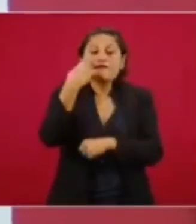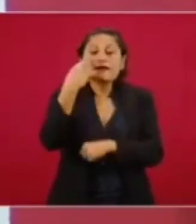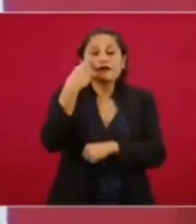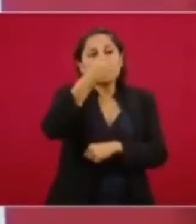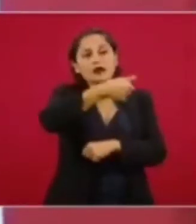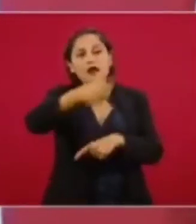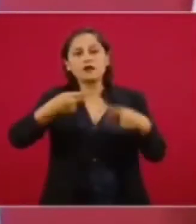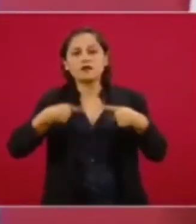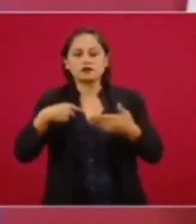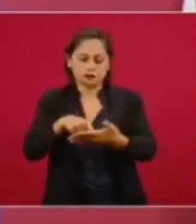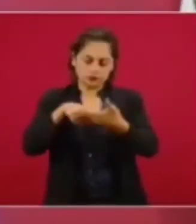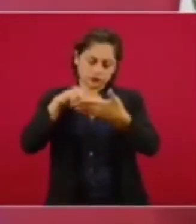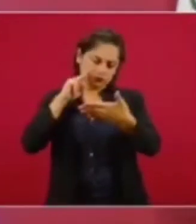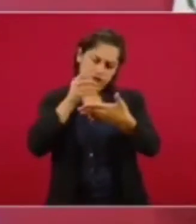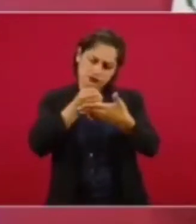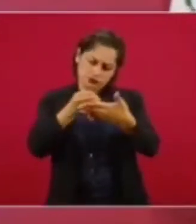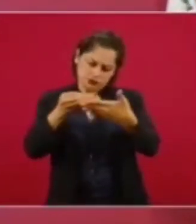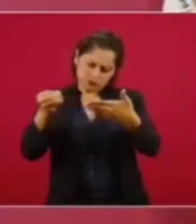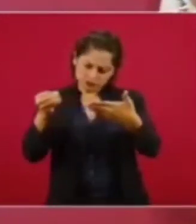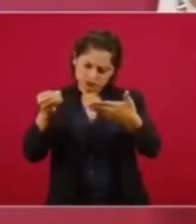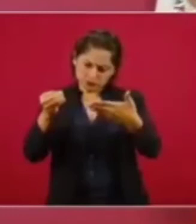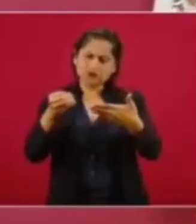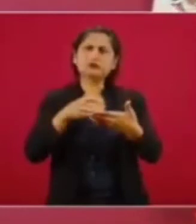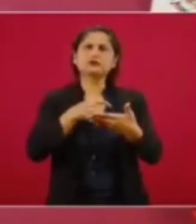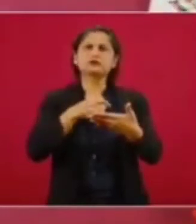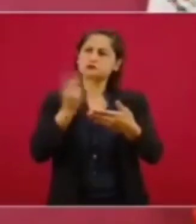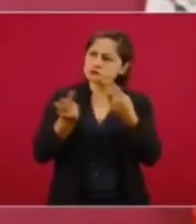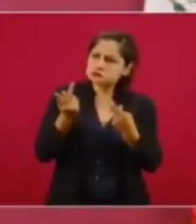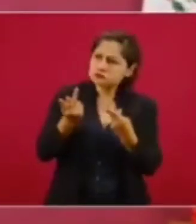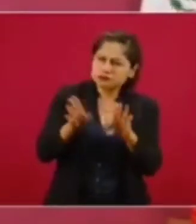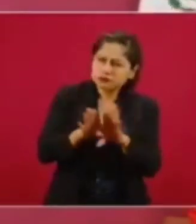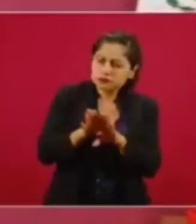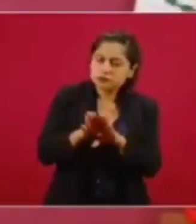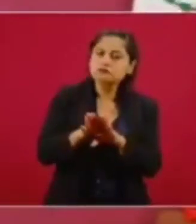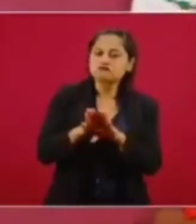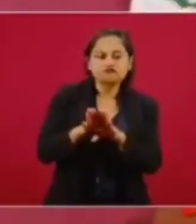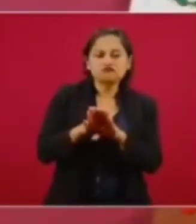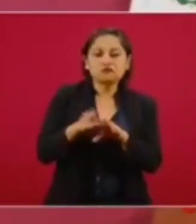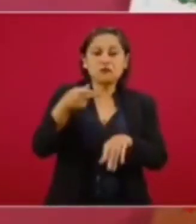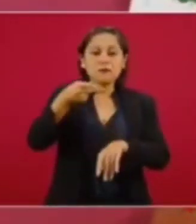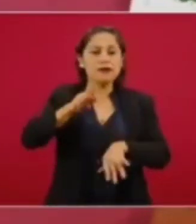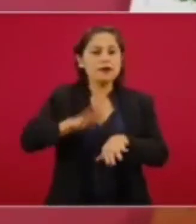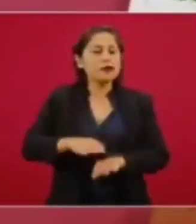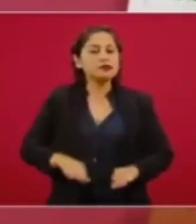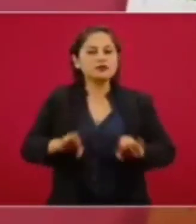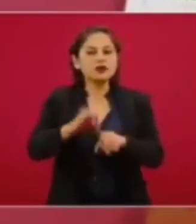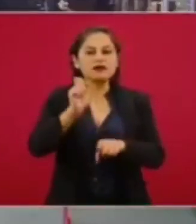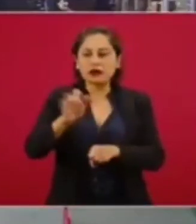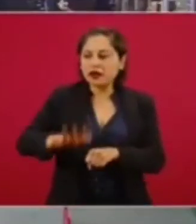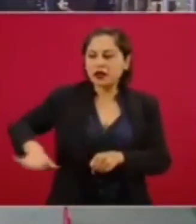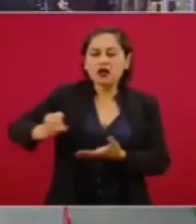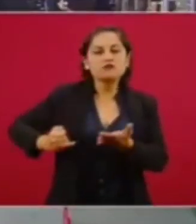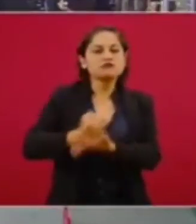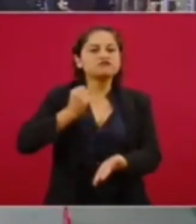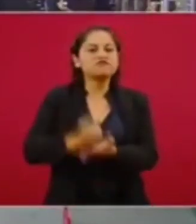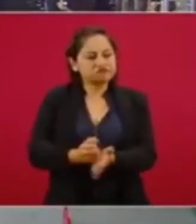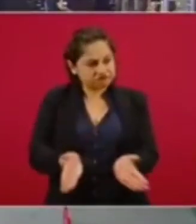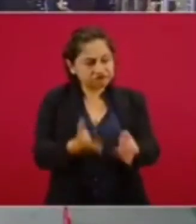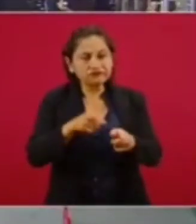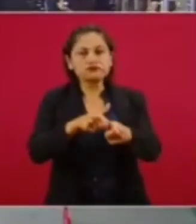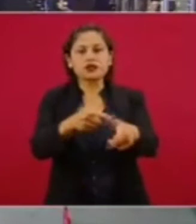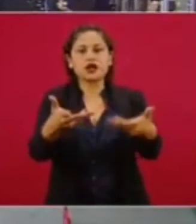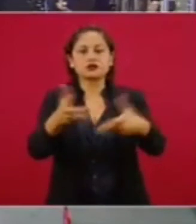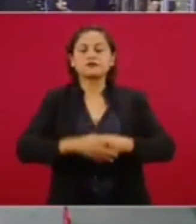es el que se lleve a cabo la consulta. ¿El gobierno haría esta parte